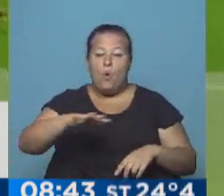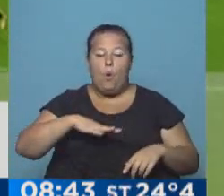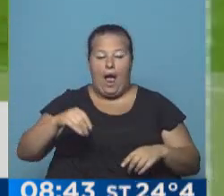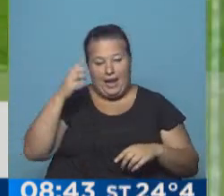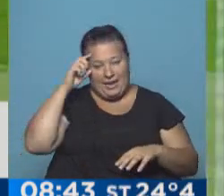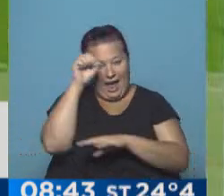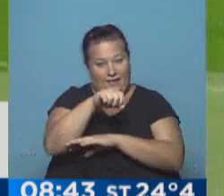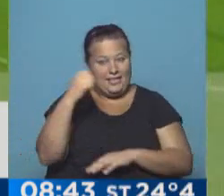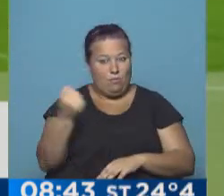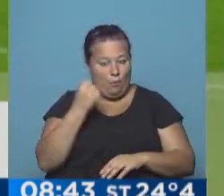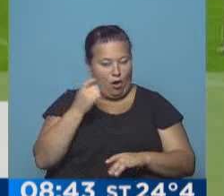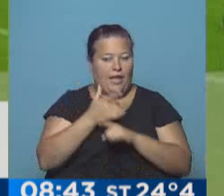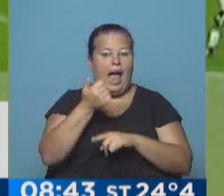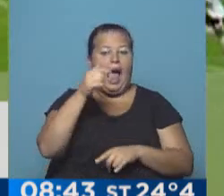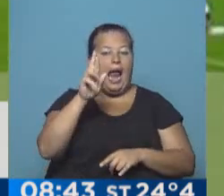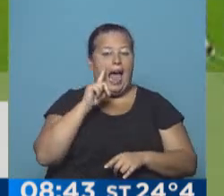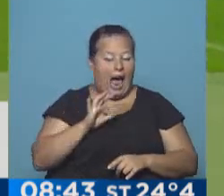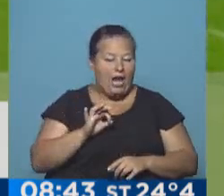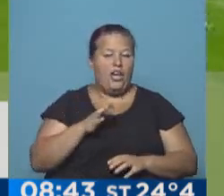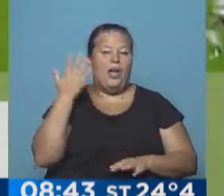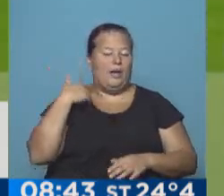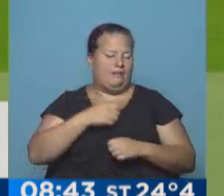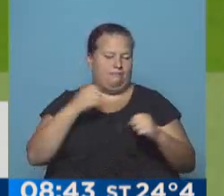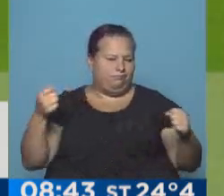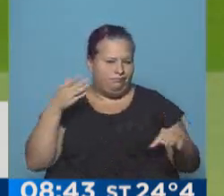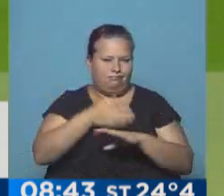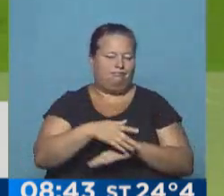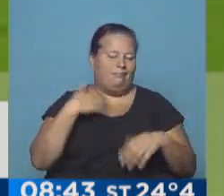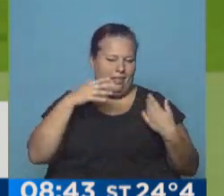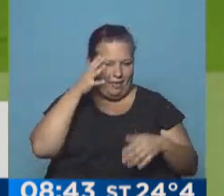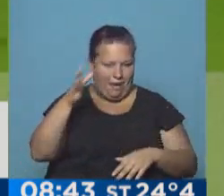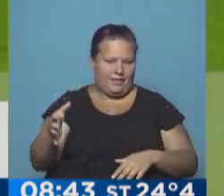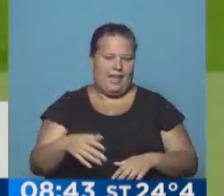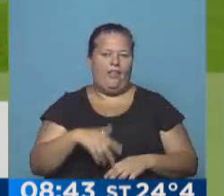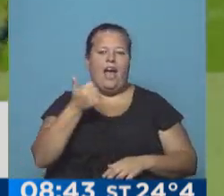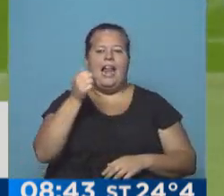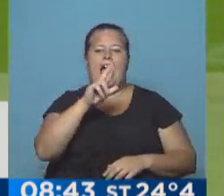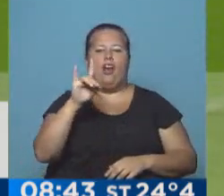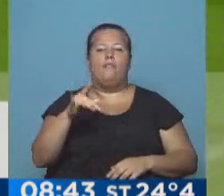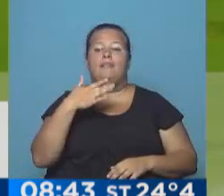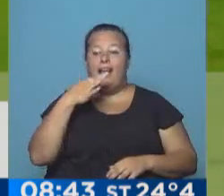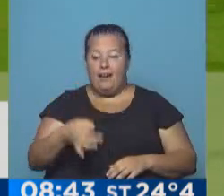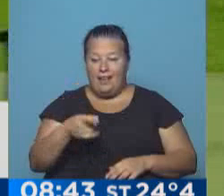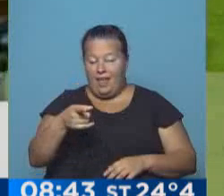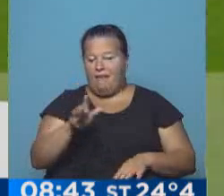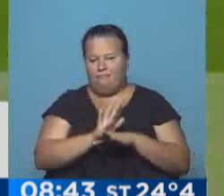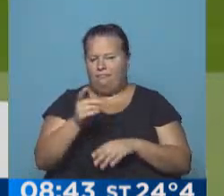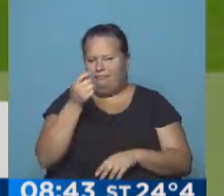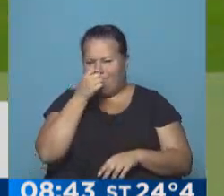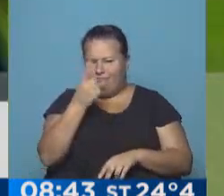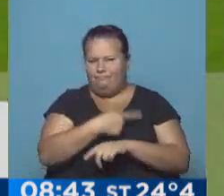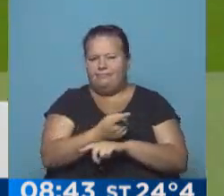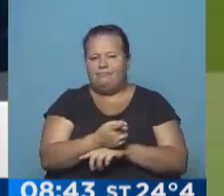cabeceadores importantes, como Alario, que venía lanzado, fue demasiado para la Rondo que estaba paradito. Lo cierto es que tardó poco,